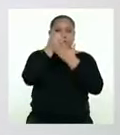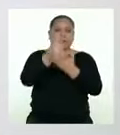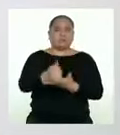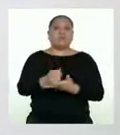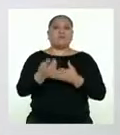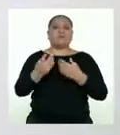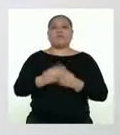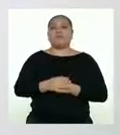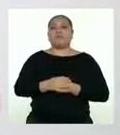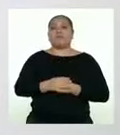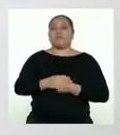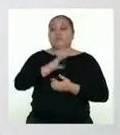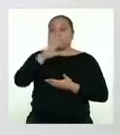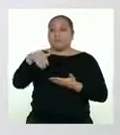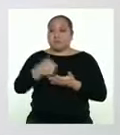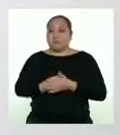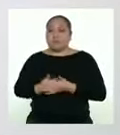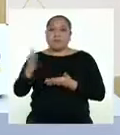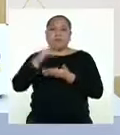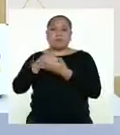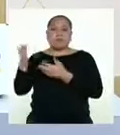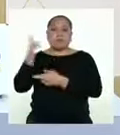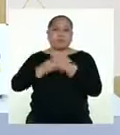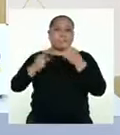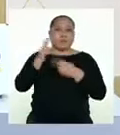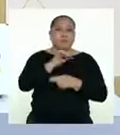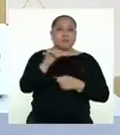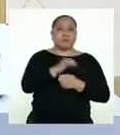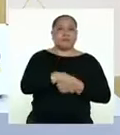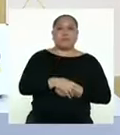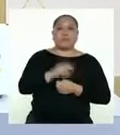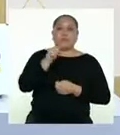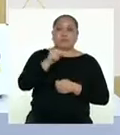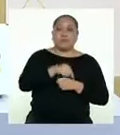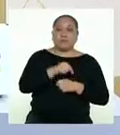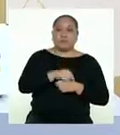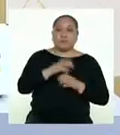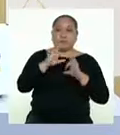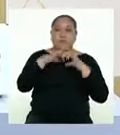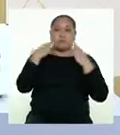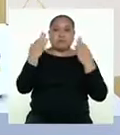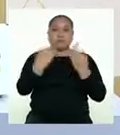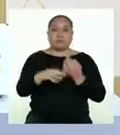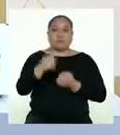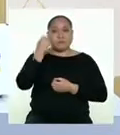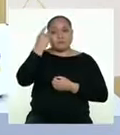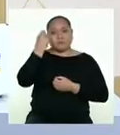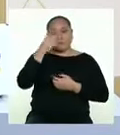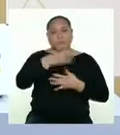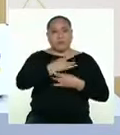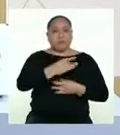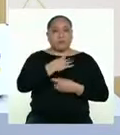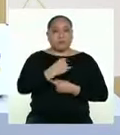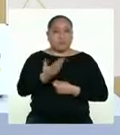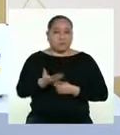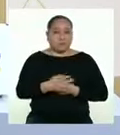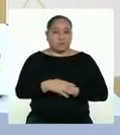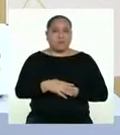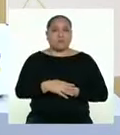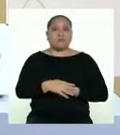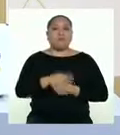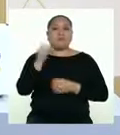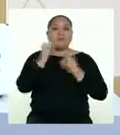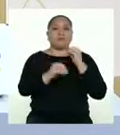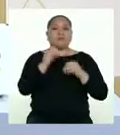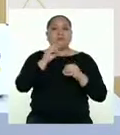para cuando todo vuelva a la normalidad. En este contexto, las familias deben descubrir los intereses de sus miembros y